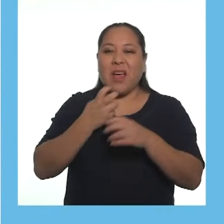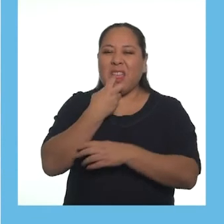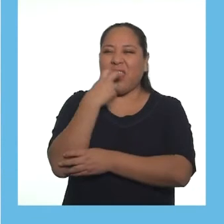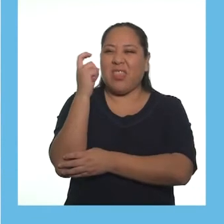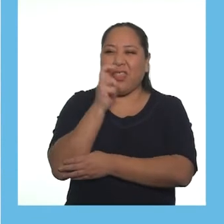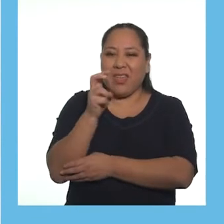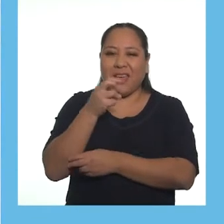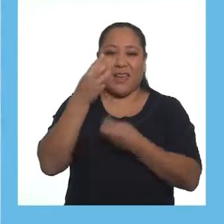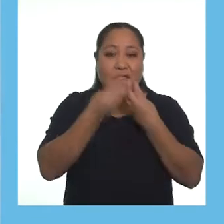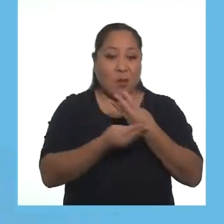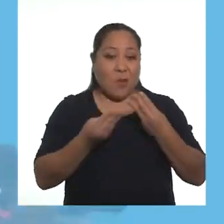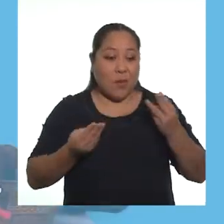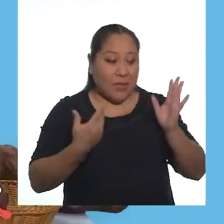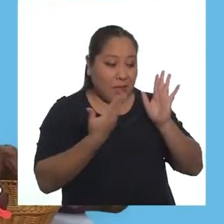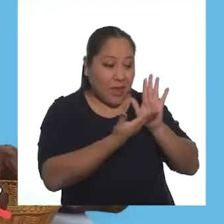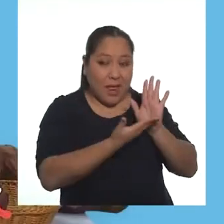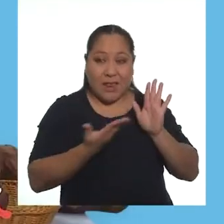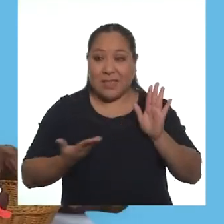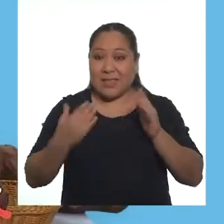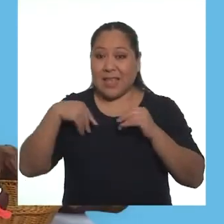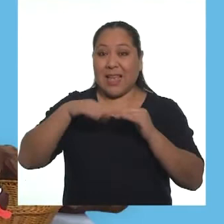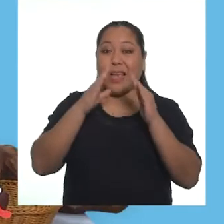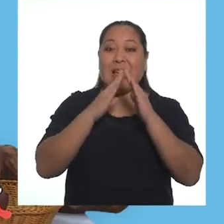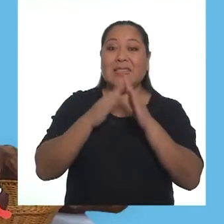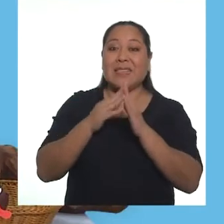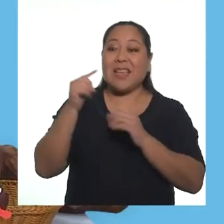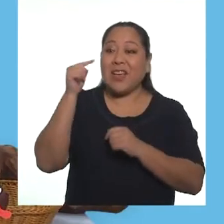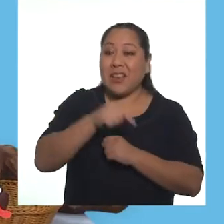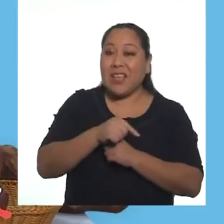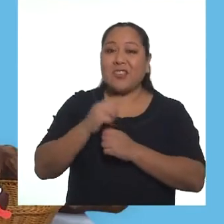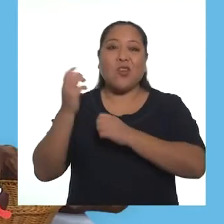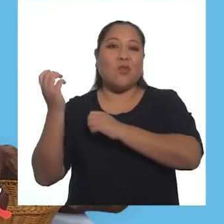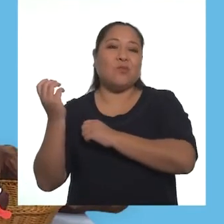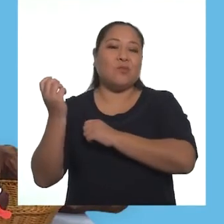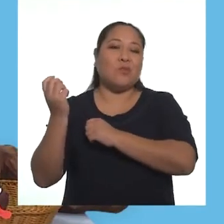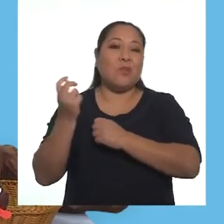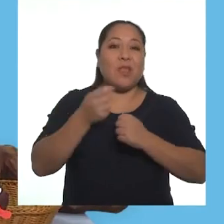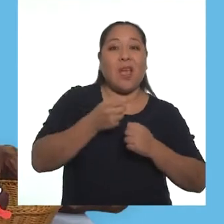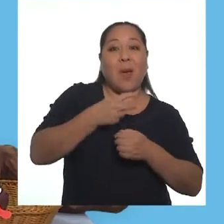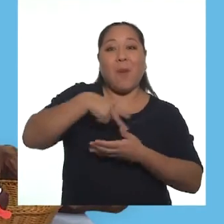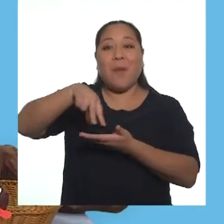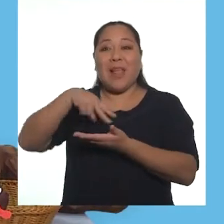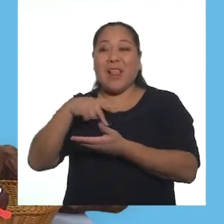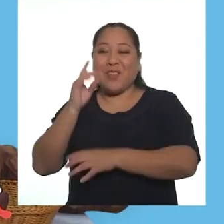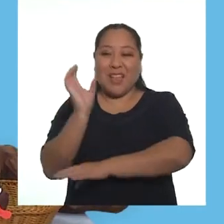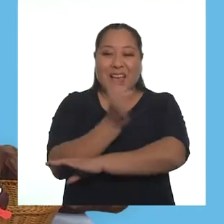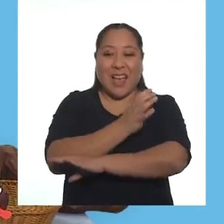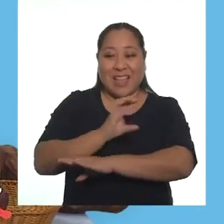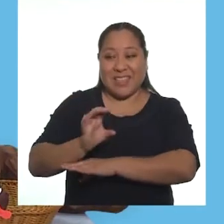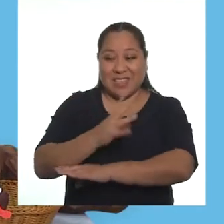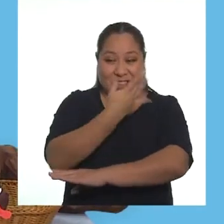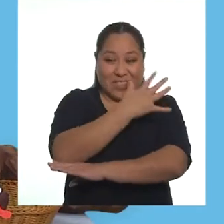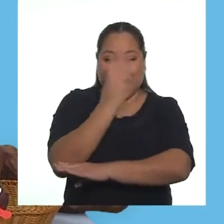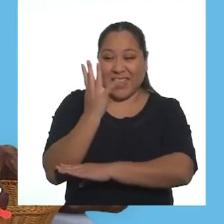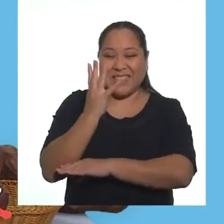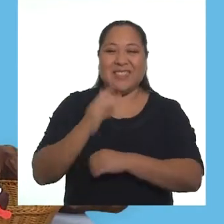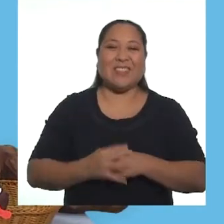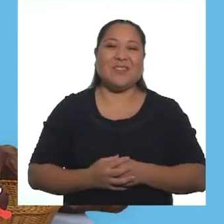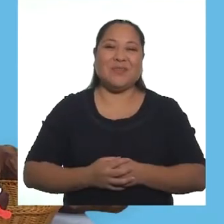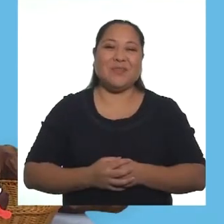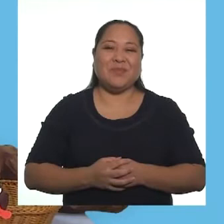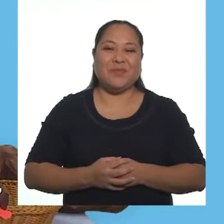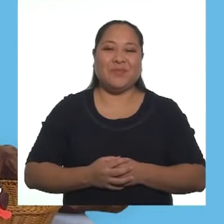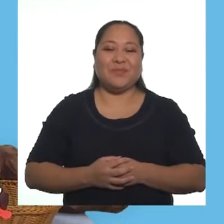una anaconda con los materiales que tenemos en casa y con ella bailaremos una canción con